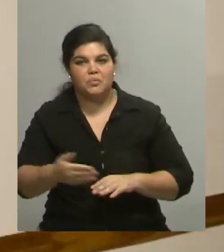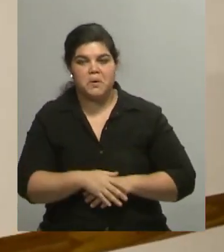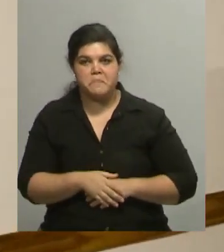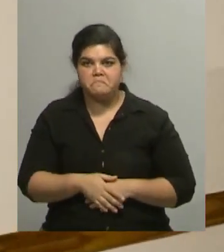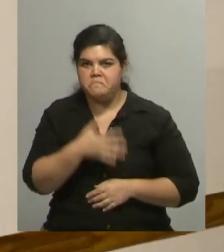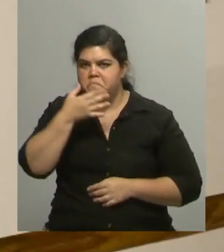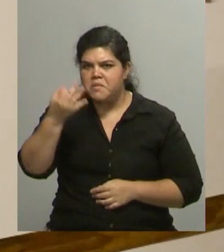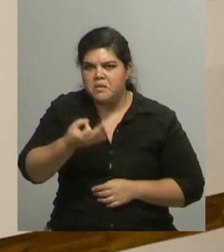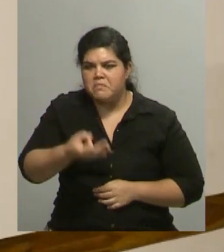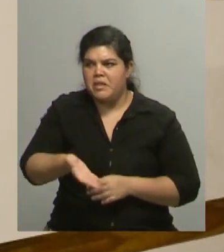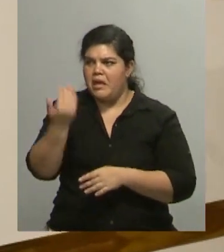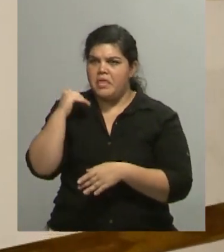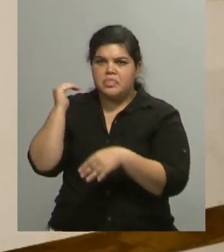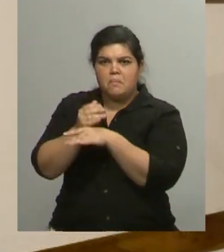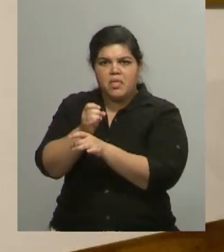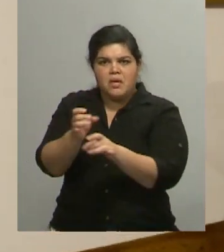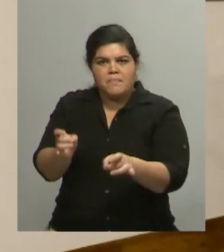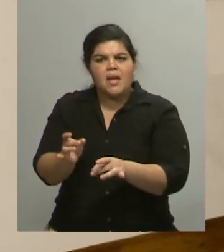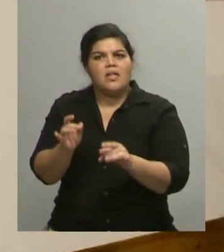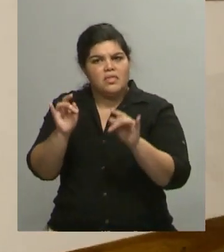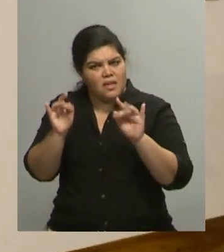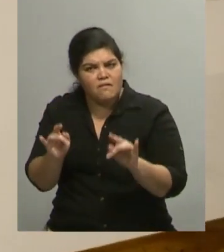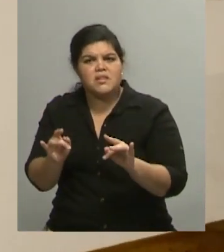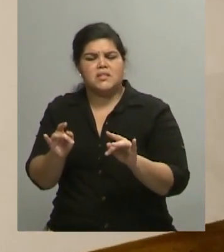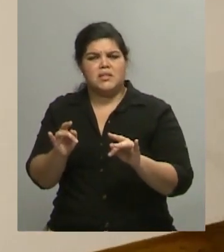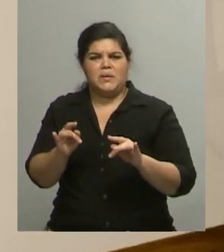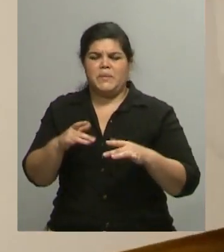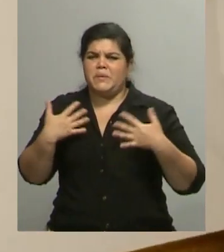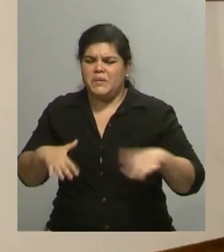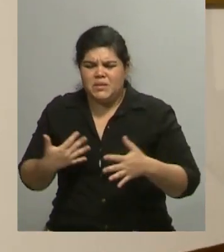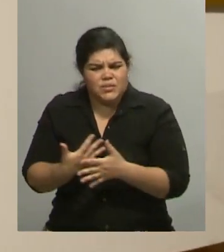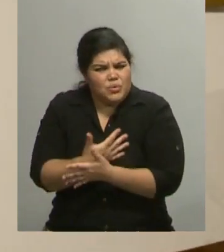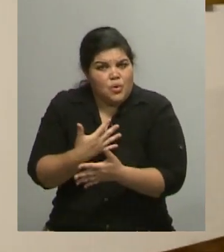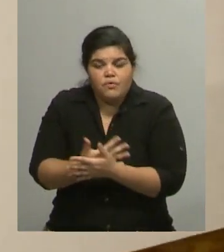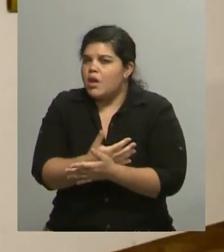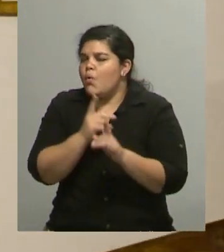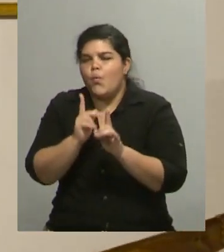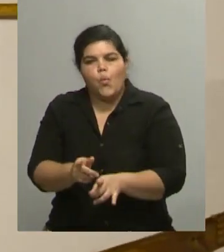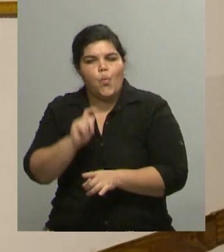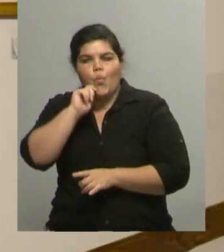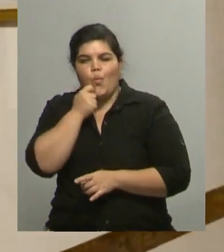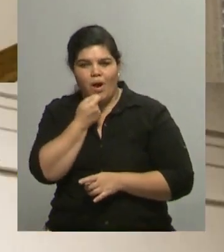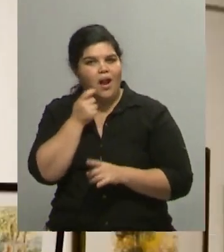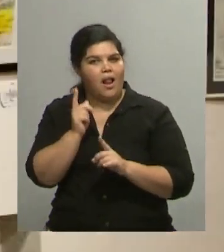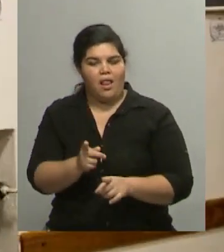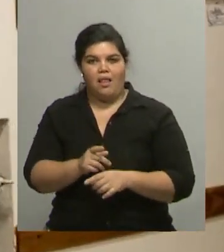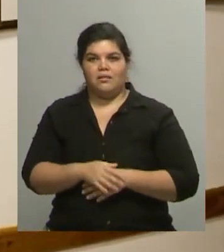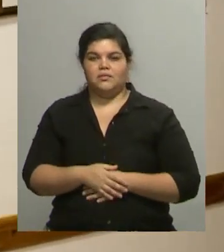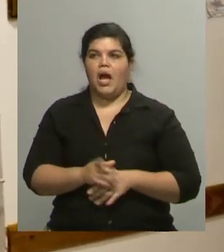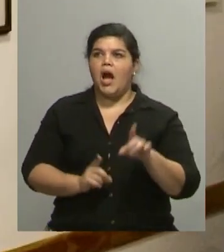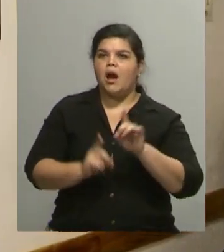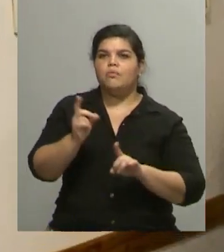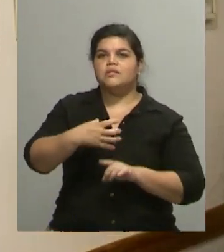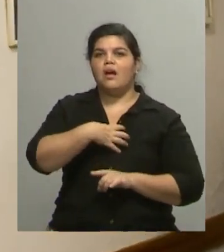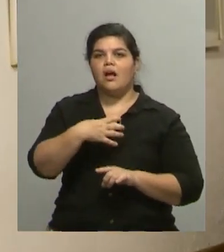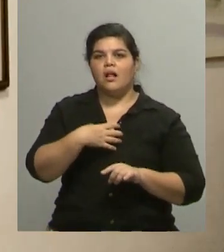experiencia linda, dura, difícil, por todo lo que atravesamos también, que a veces las clases eran clases